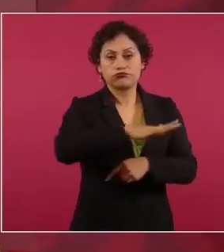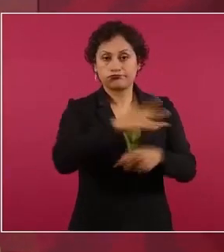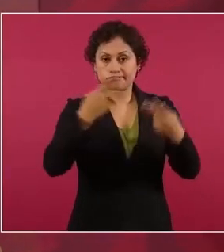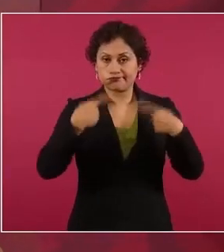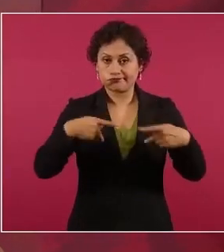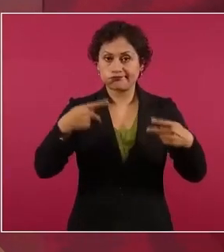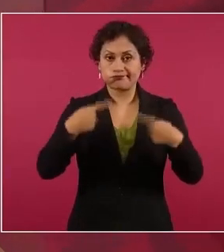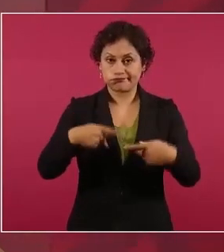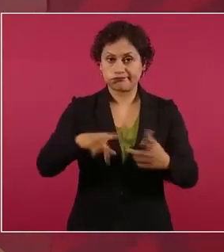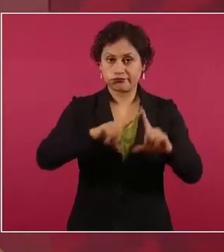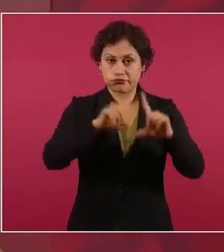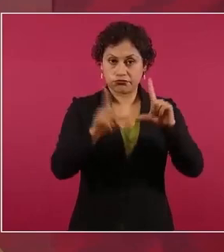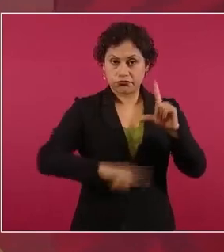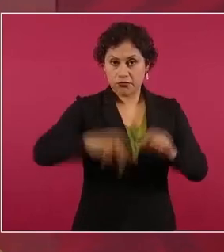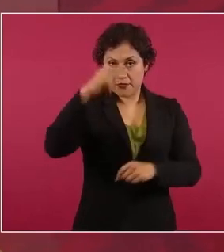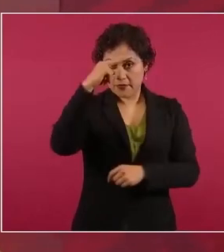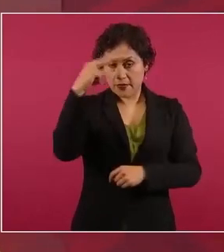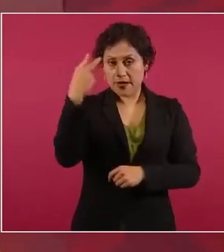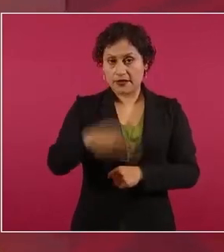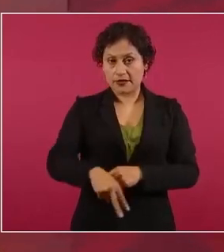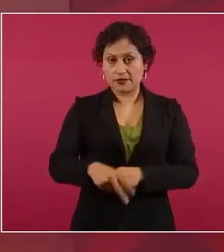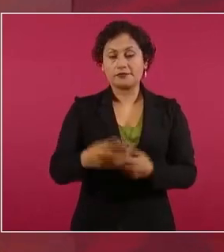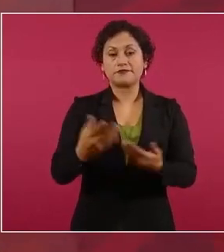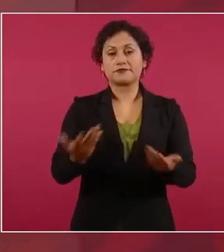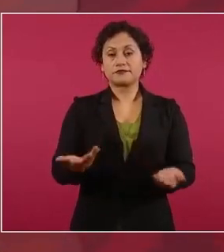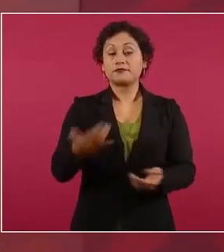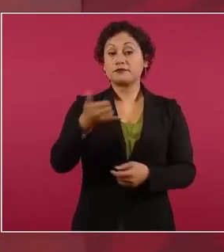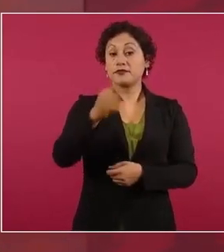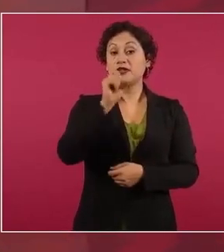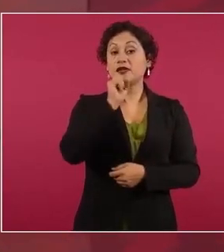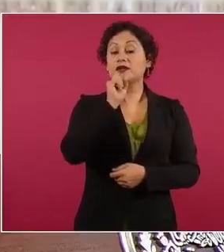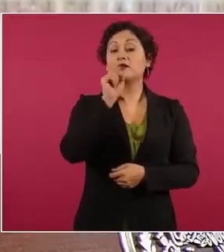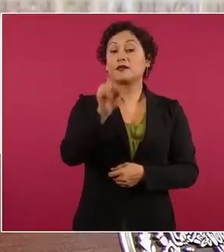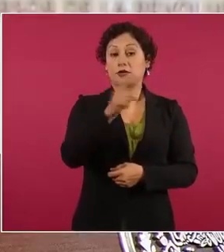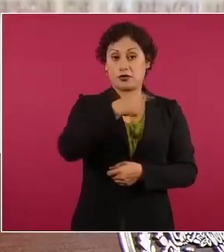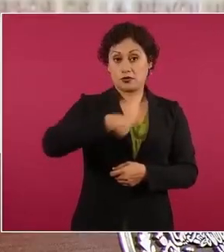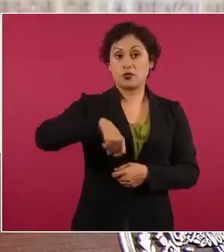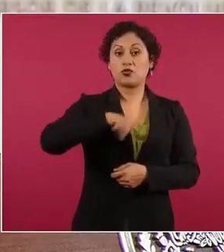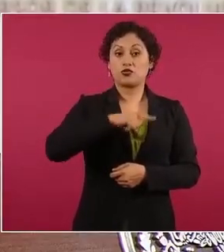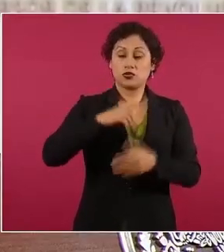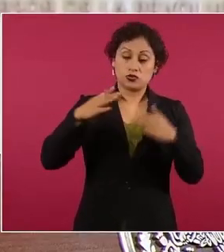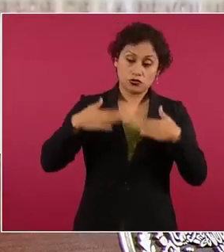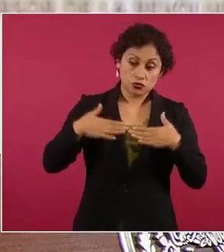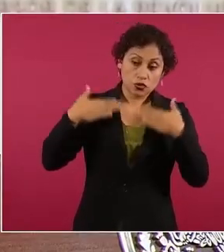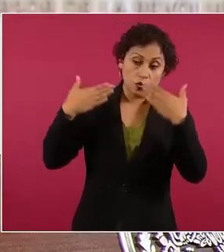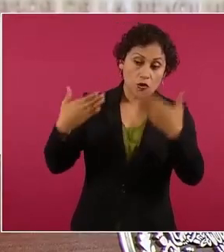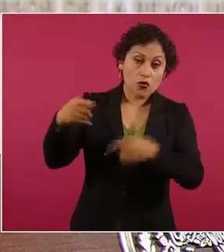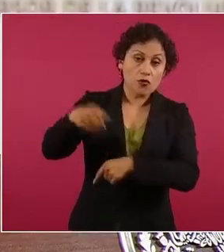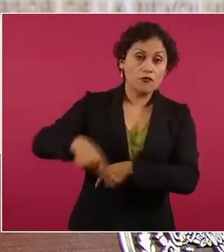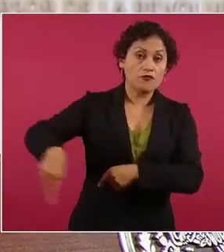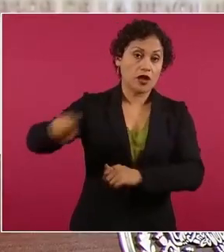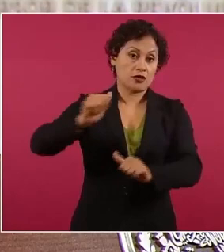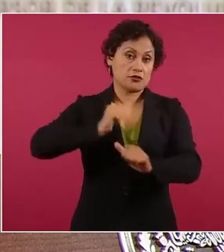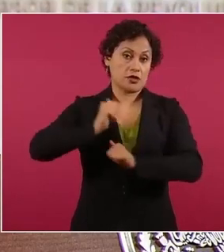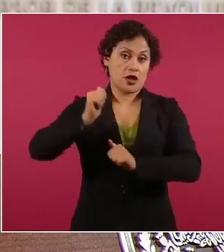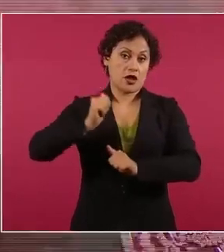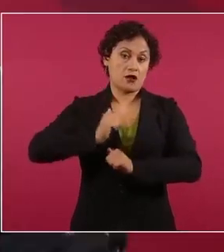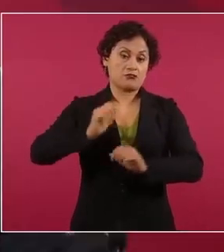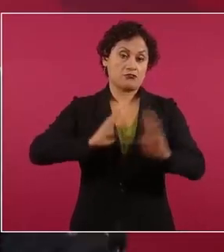y les tenemos confianza a los integrantes de las Fuerzas Armadas porque